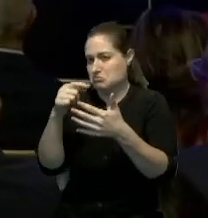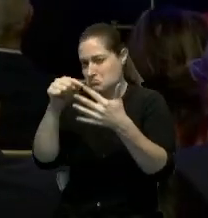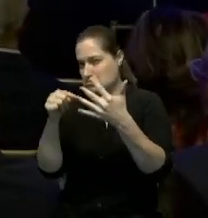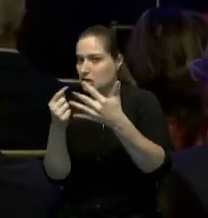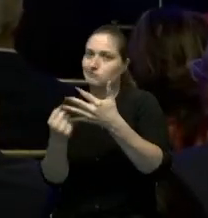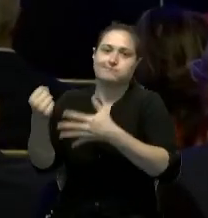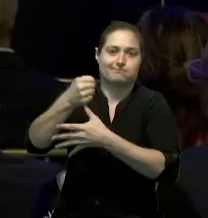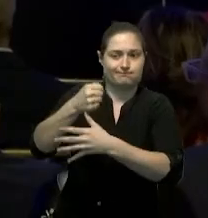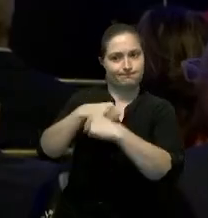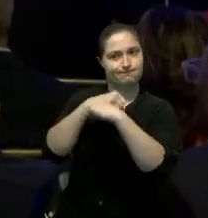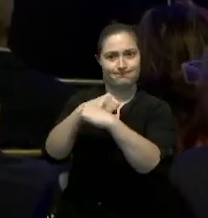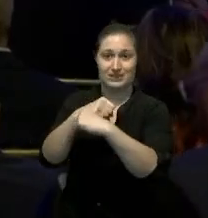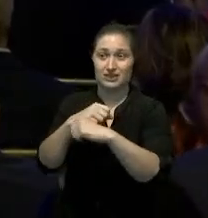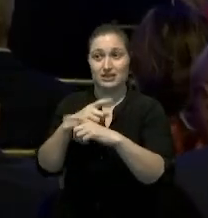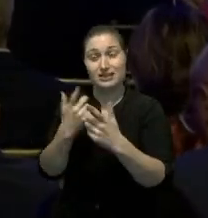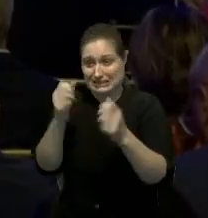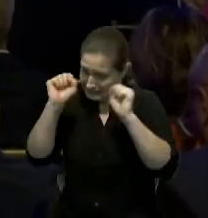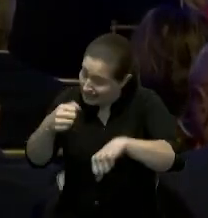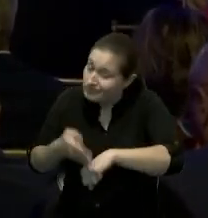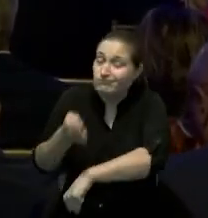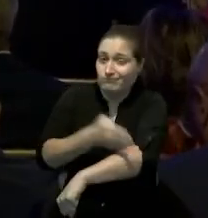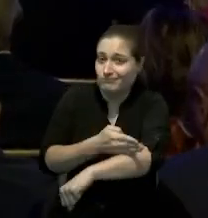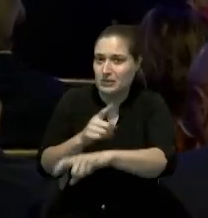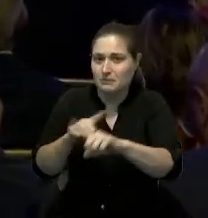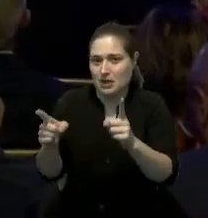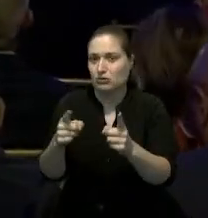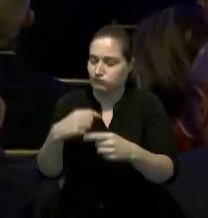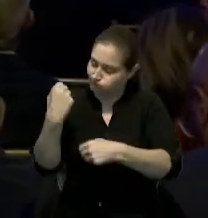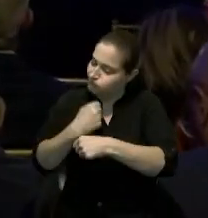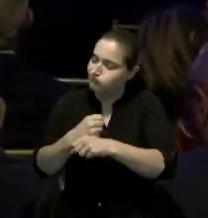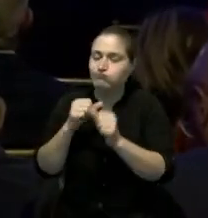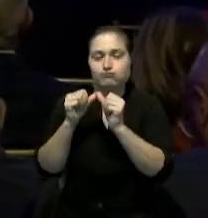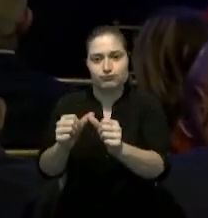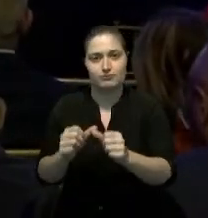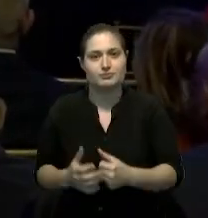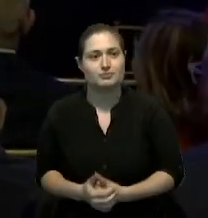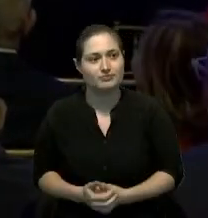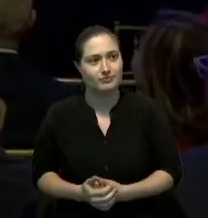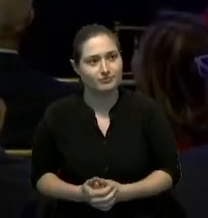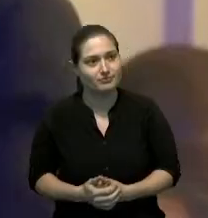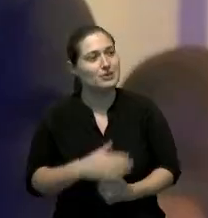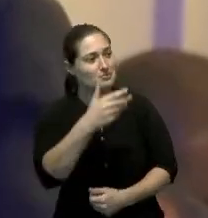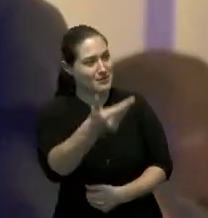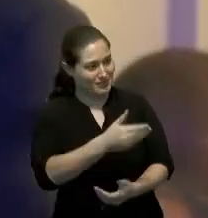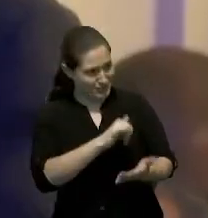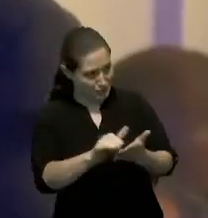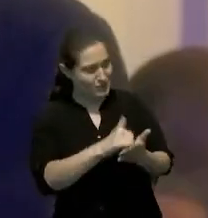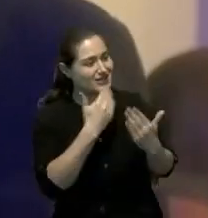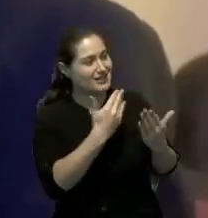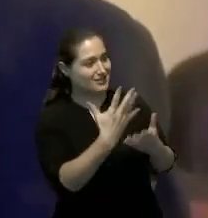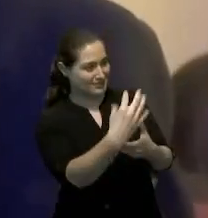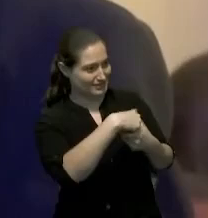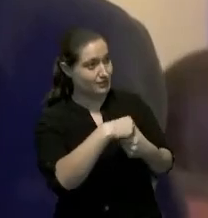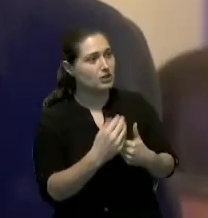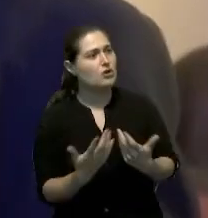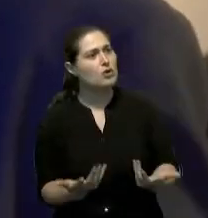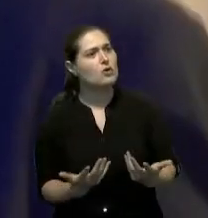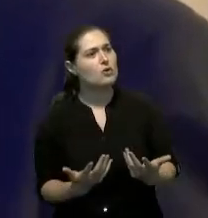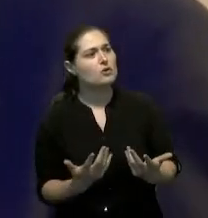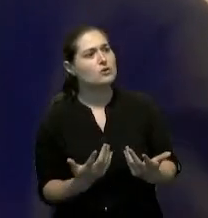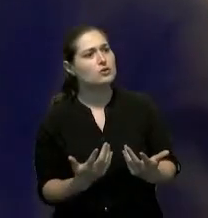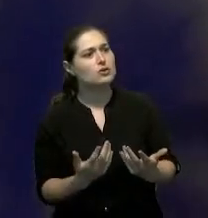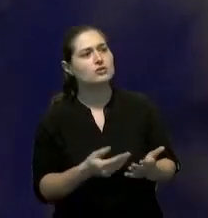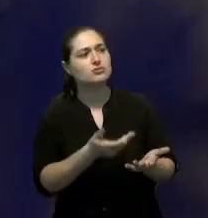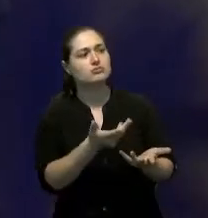que podría ser mejor pero trabajamos en eso gracias por estar con nosotros y bienvenido a Nueva York que se ha estado haciendo con el